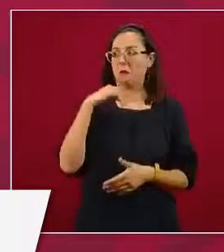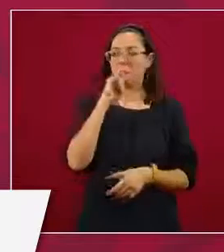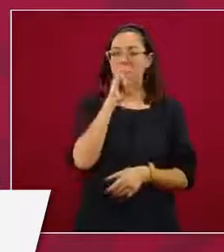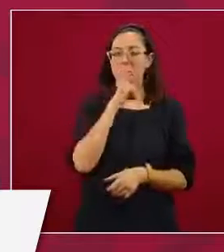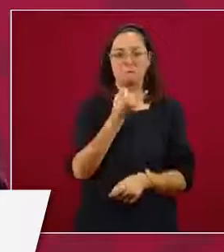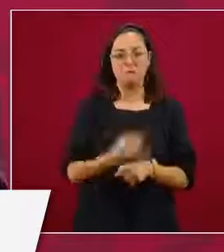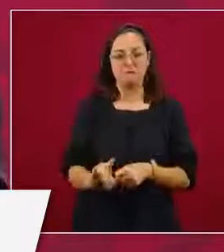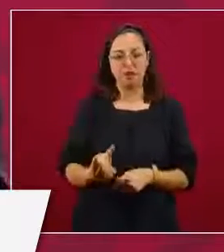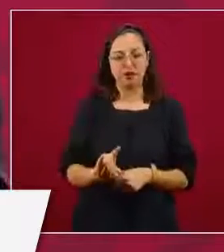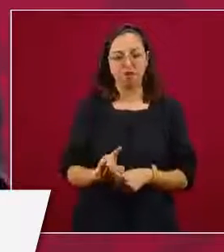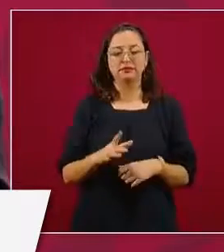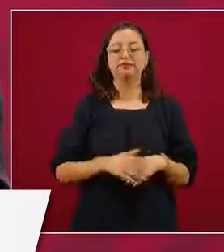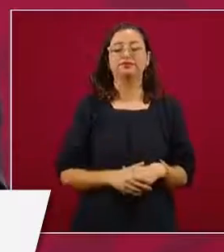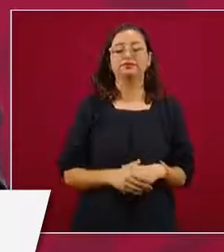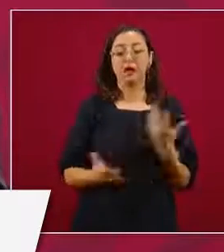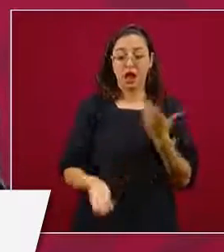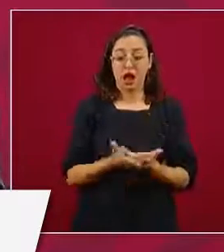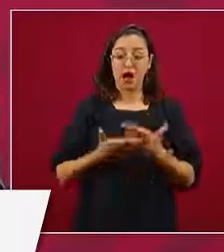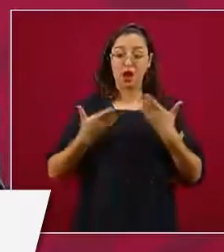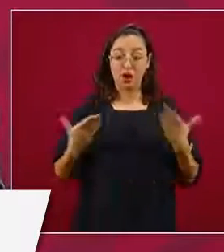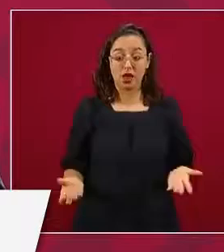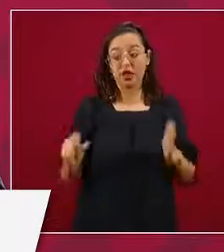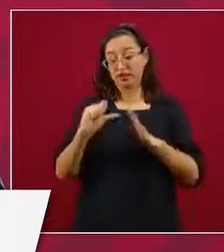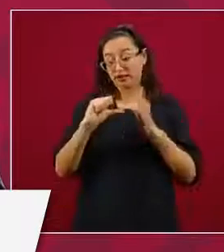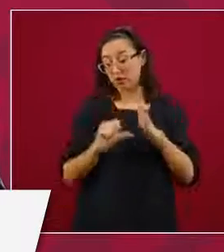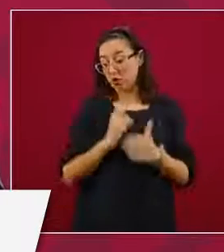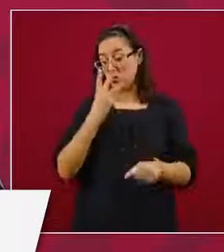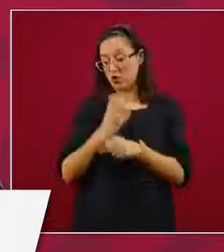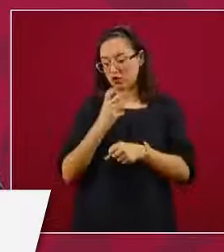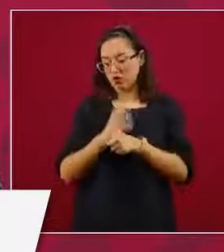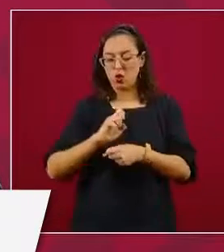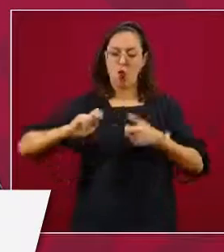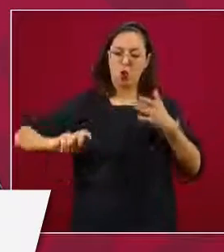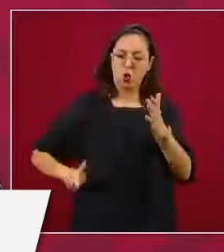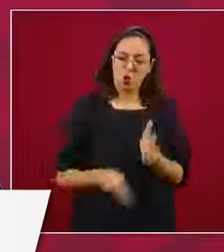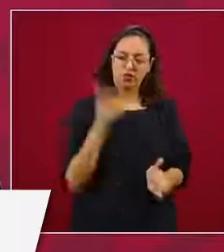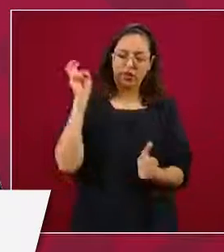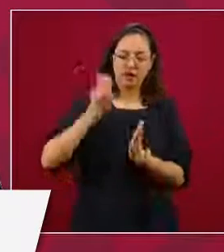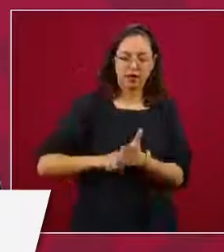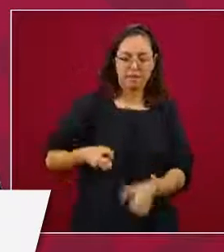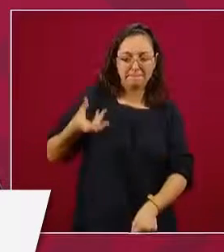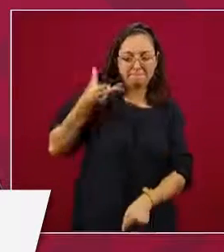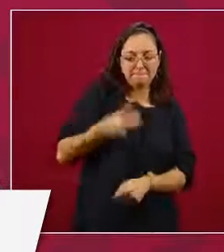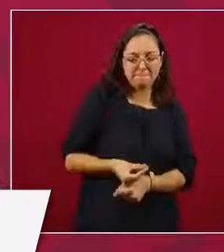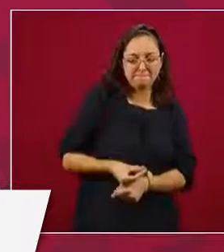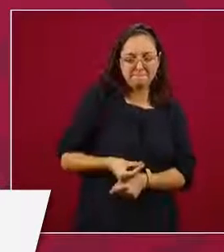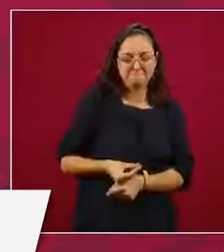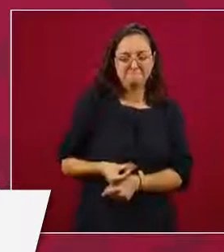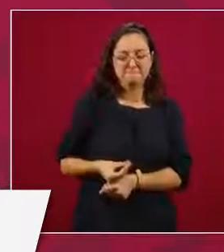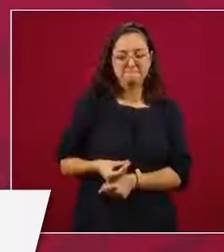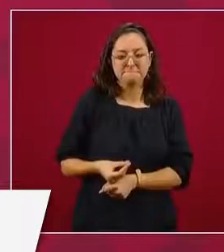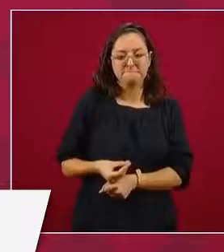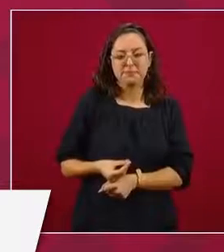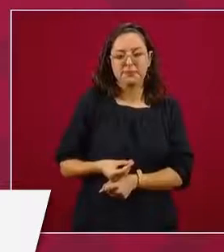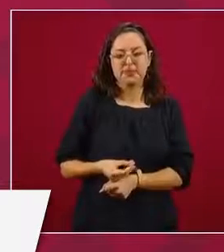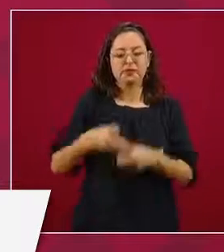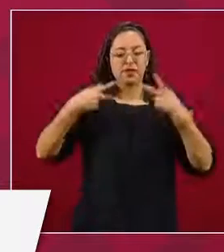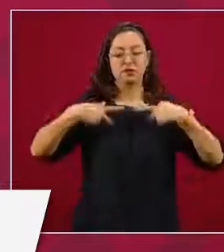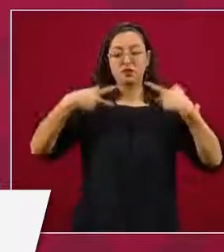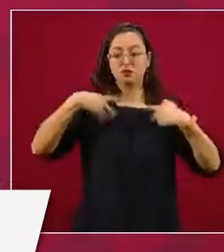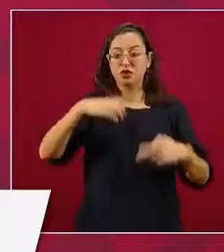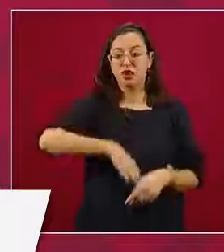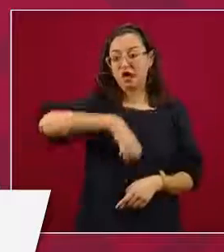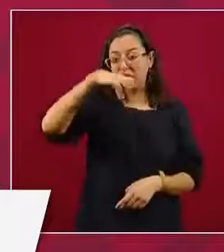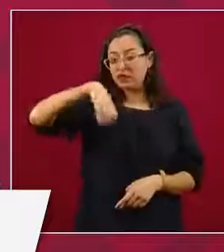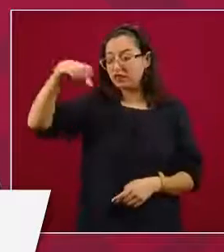Se vuelve a reformar el artículo cuarto, se establece el derecho de todos los adultos mayores